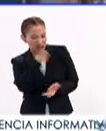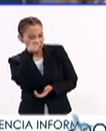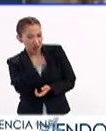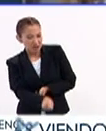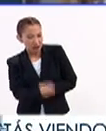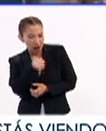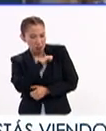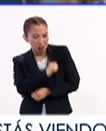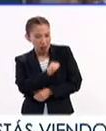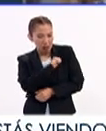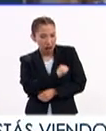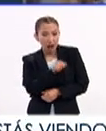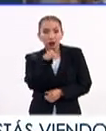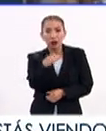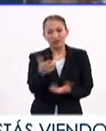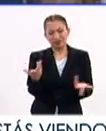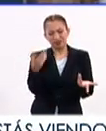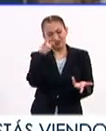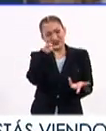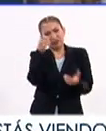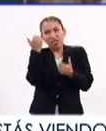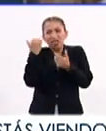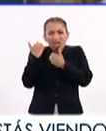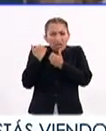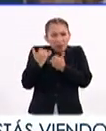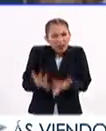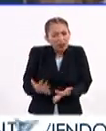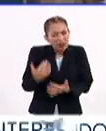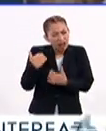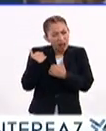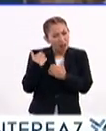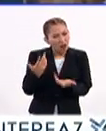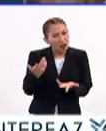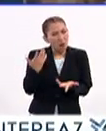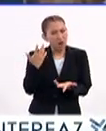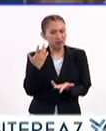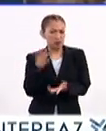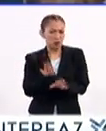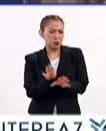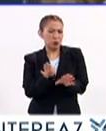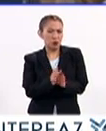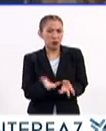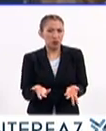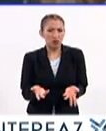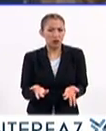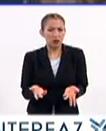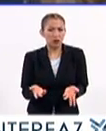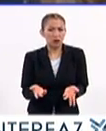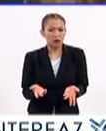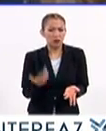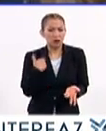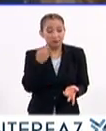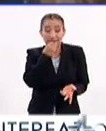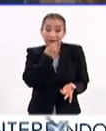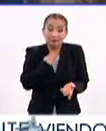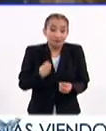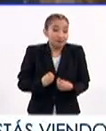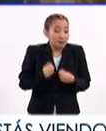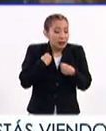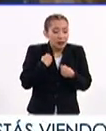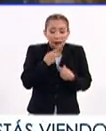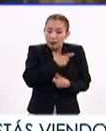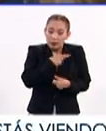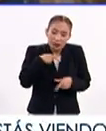es sinónimo de todo lo malo. Y bueno, con esa carga, que es un poco pesada, hemos convivido y